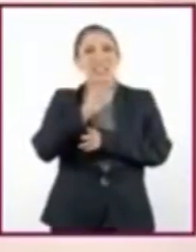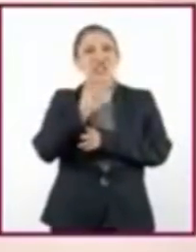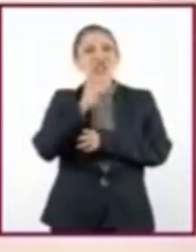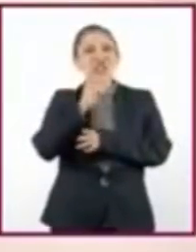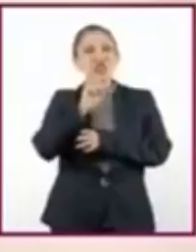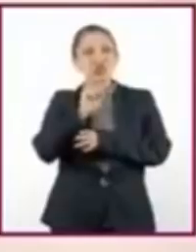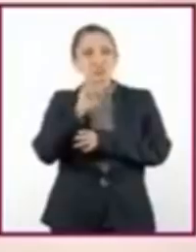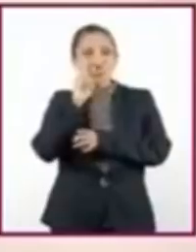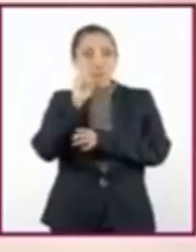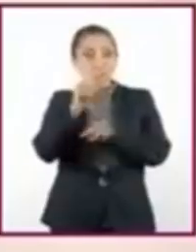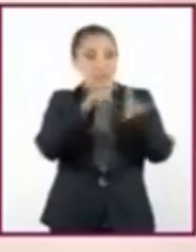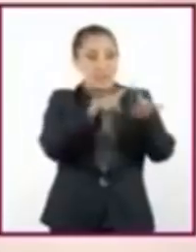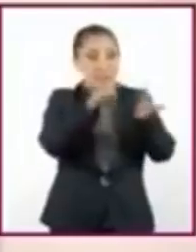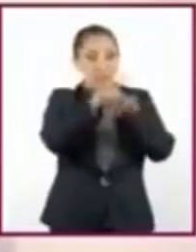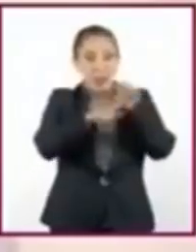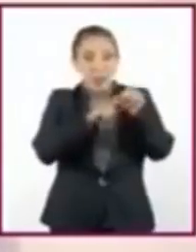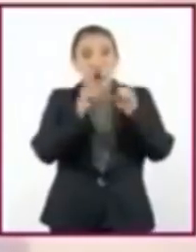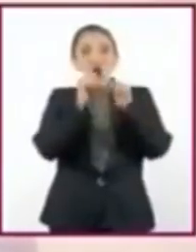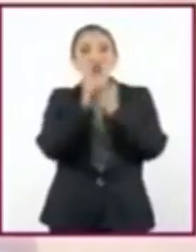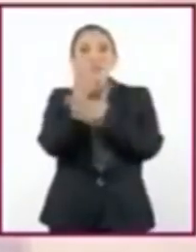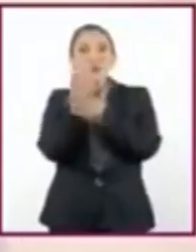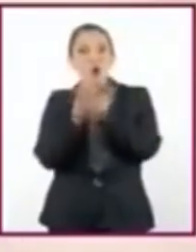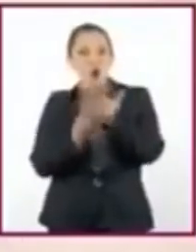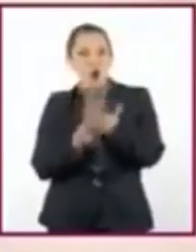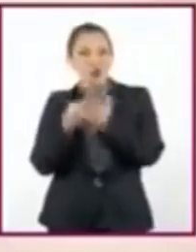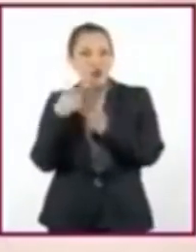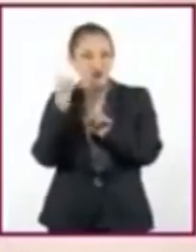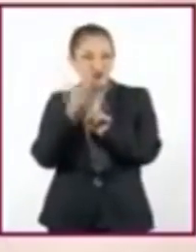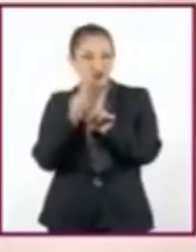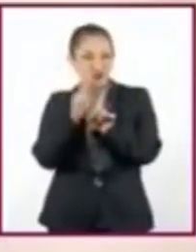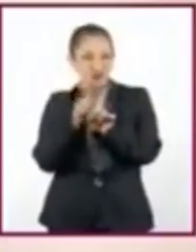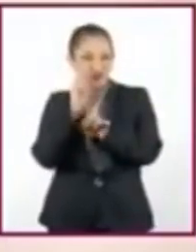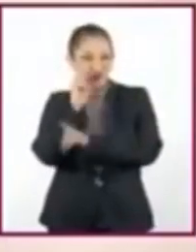mostró una diversidad de especies a través de dibujos animados, ¿cierto?